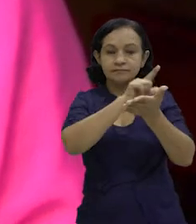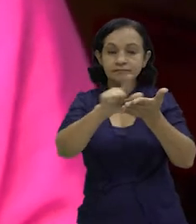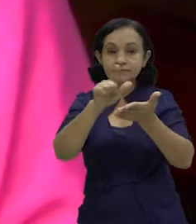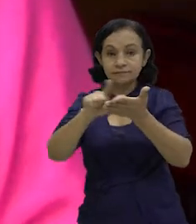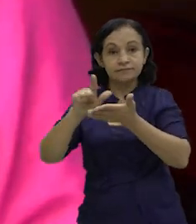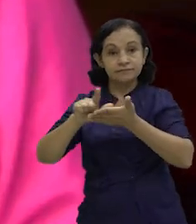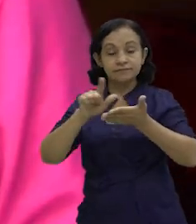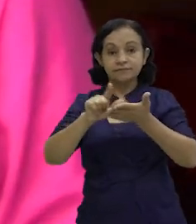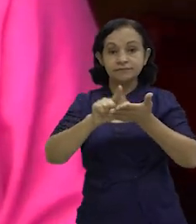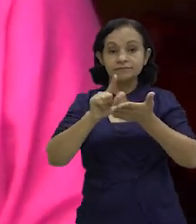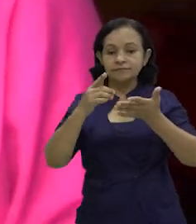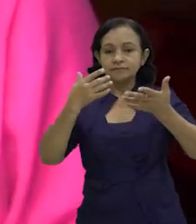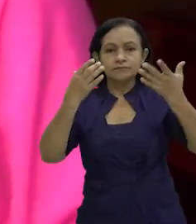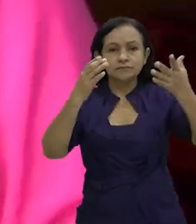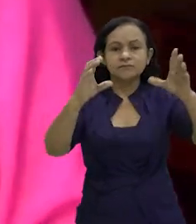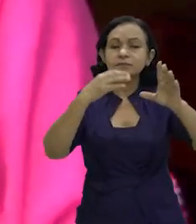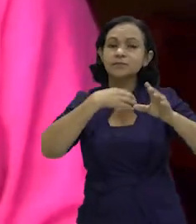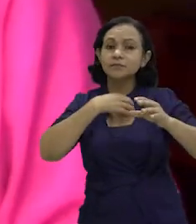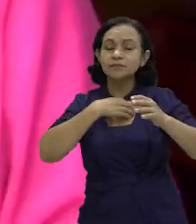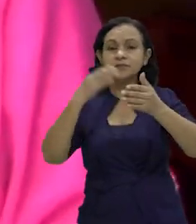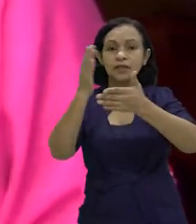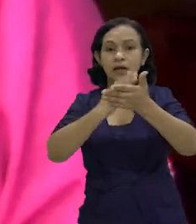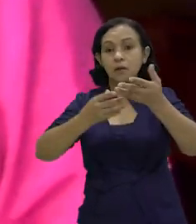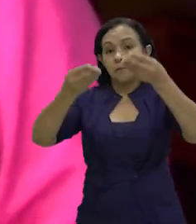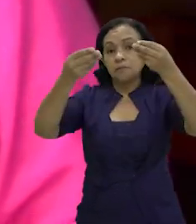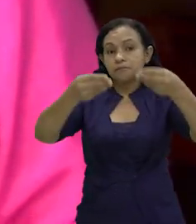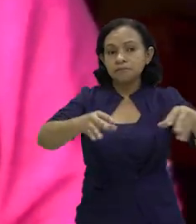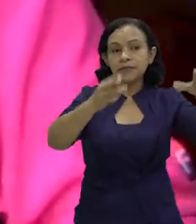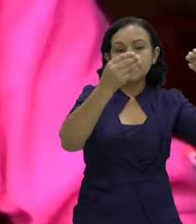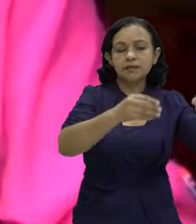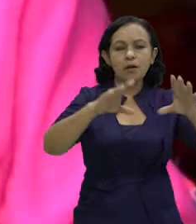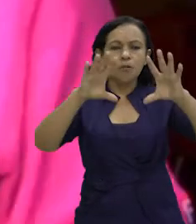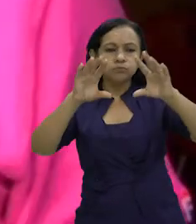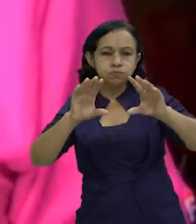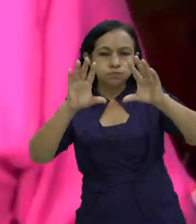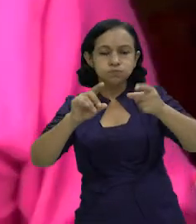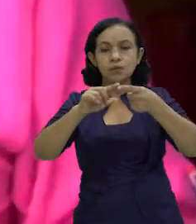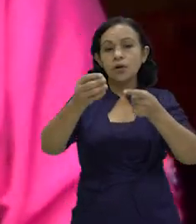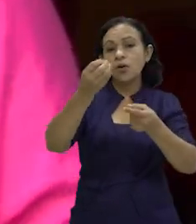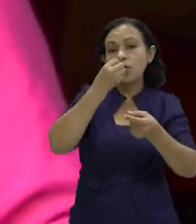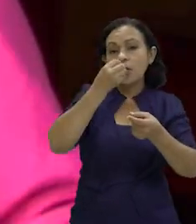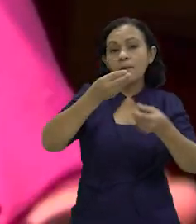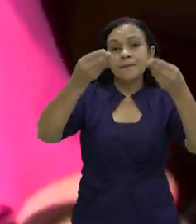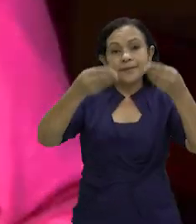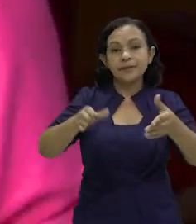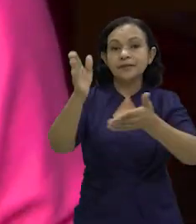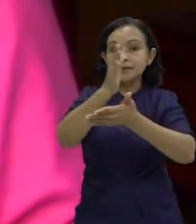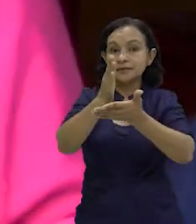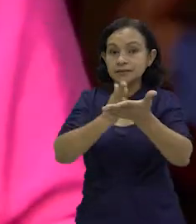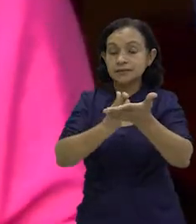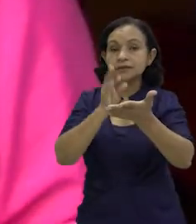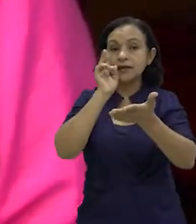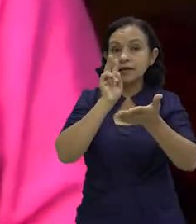de todos sus enseres. Algunos han perdido colchones, han perdido alimento. En algunos casos tendrán que